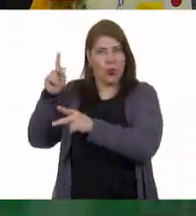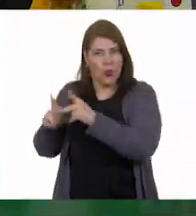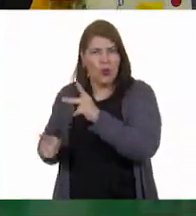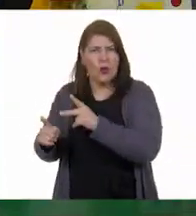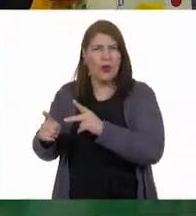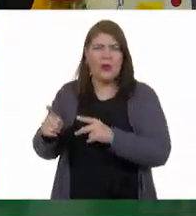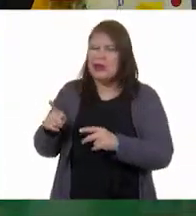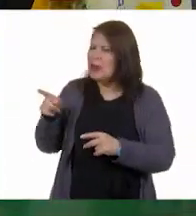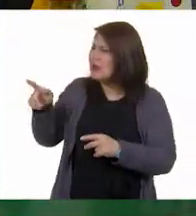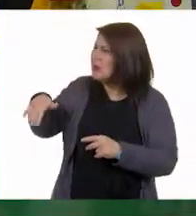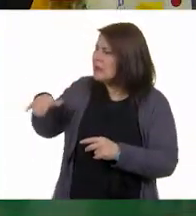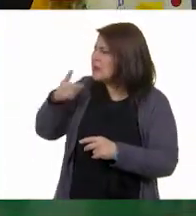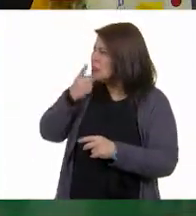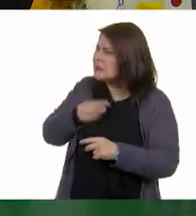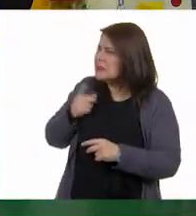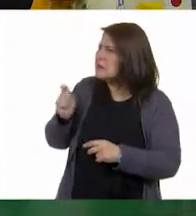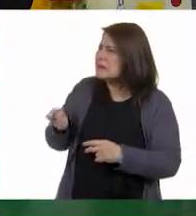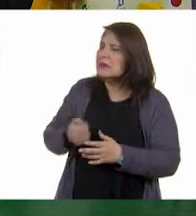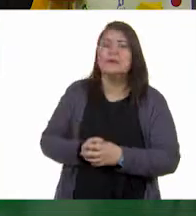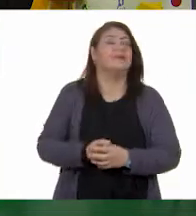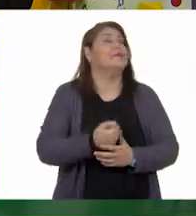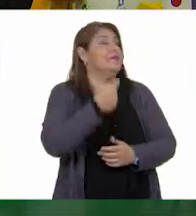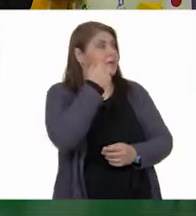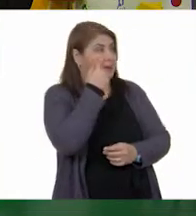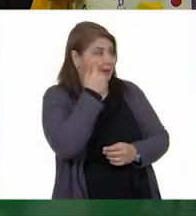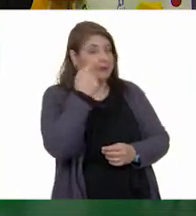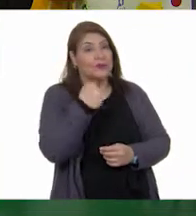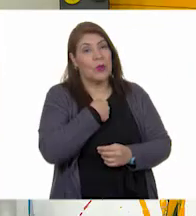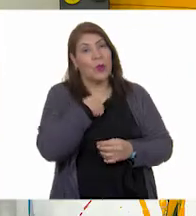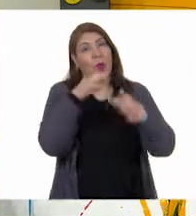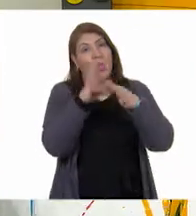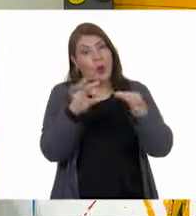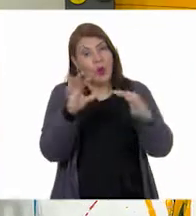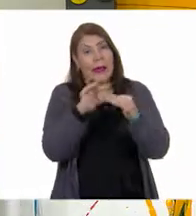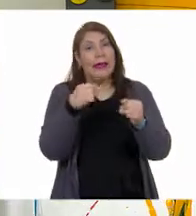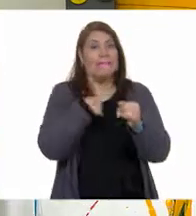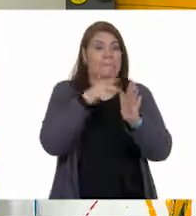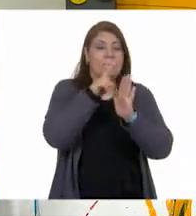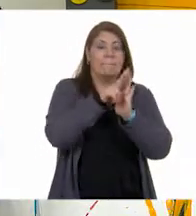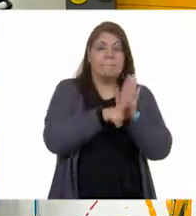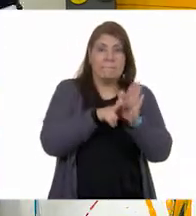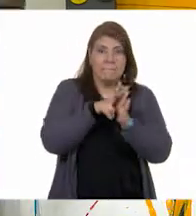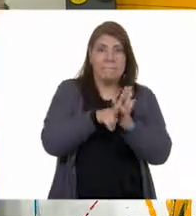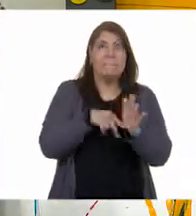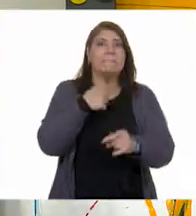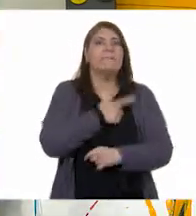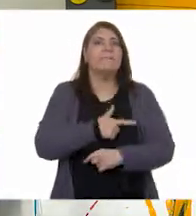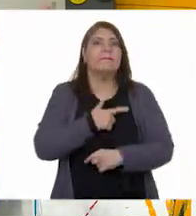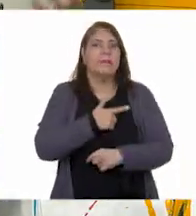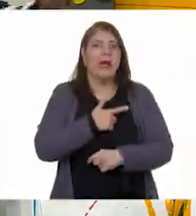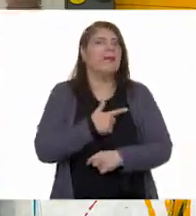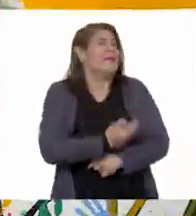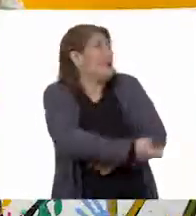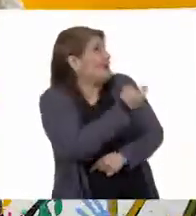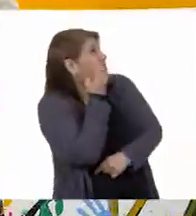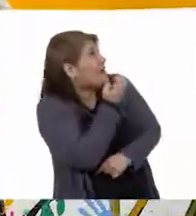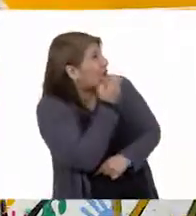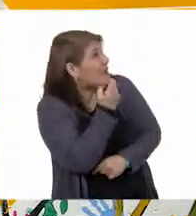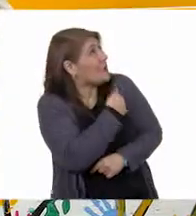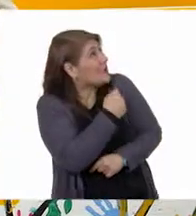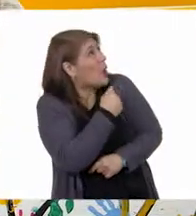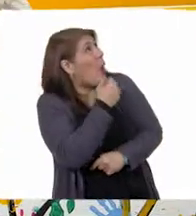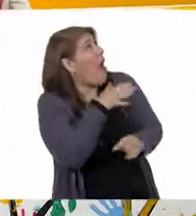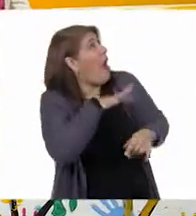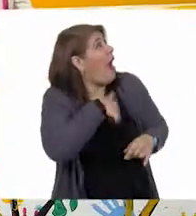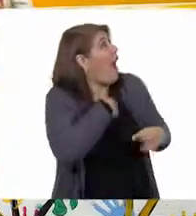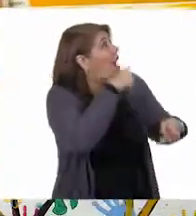¿qué estabas diciendo, Erick? Estaba diciendo que a mí me encantan los videos porque precisamente... Por eso es que yo iba a